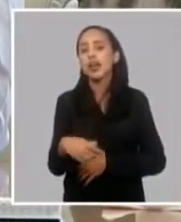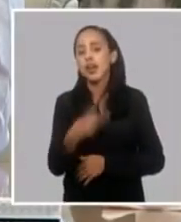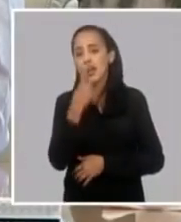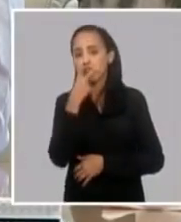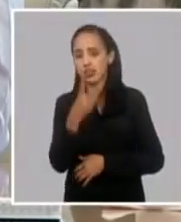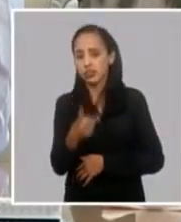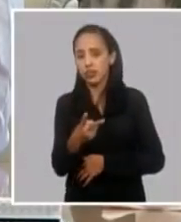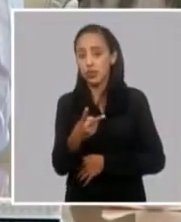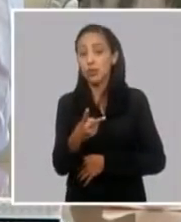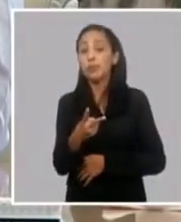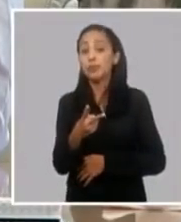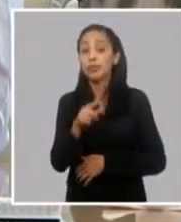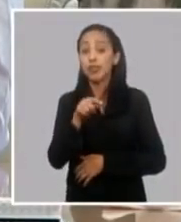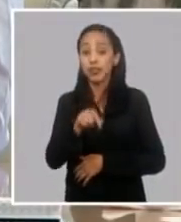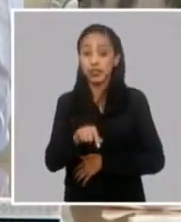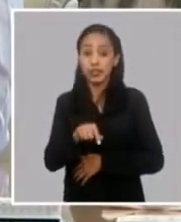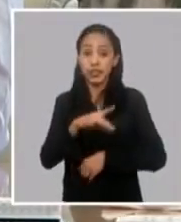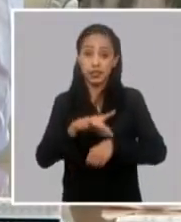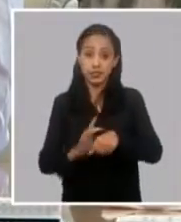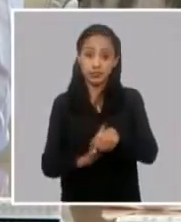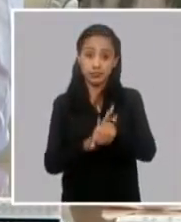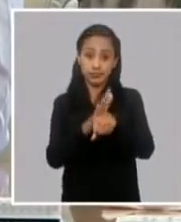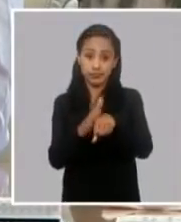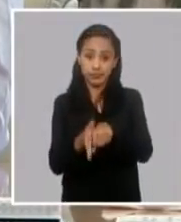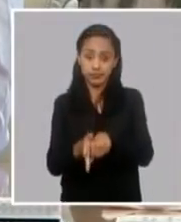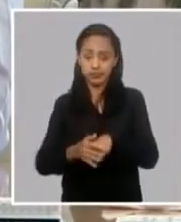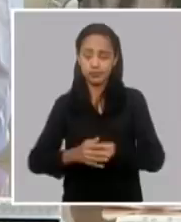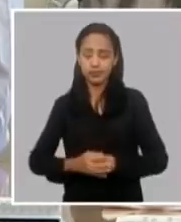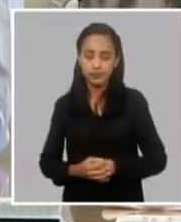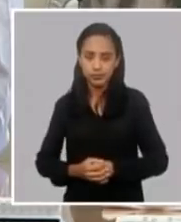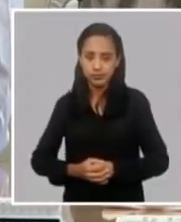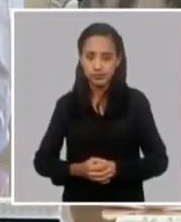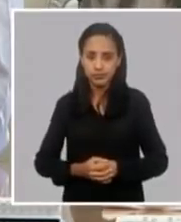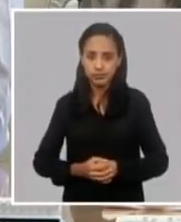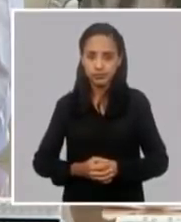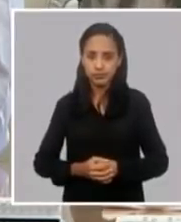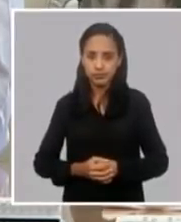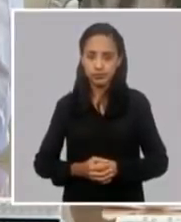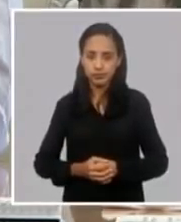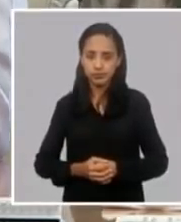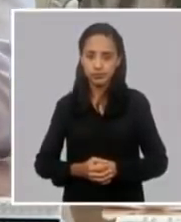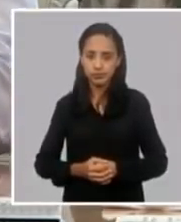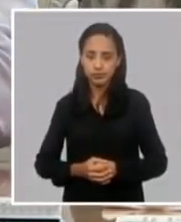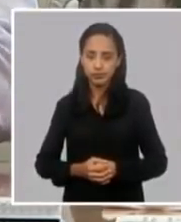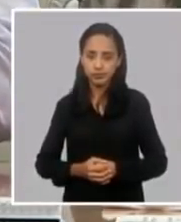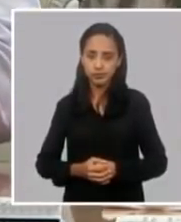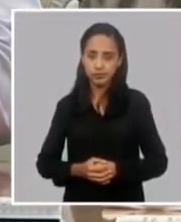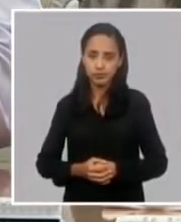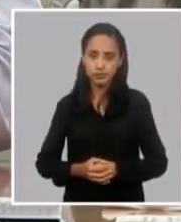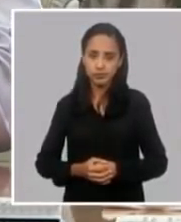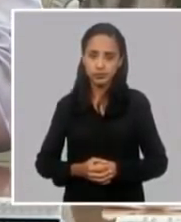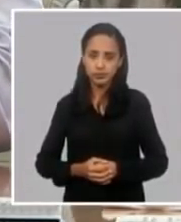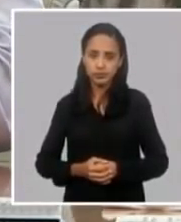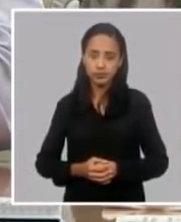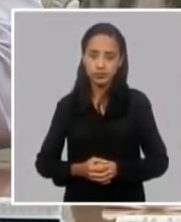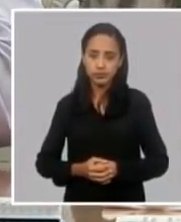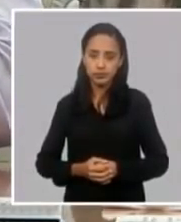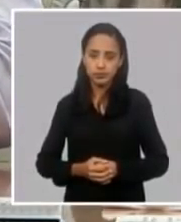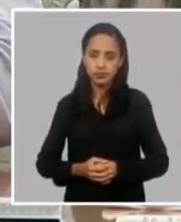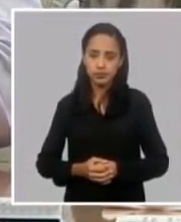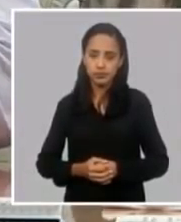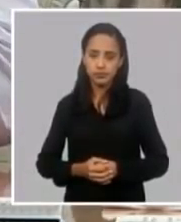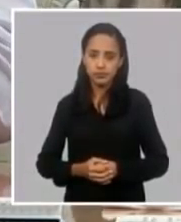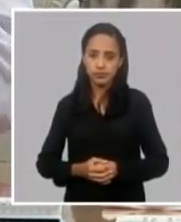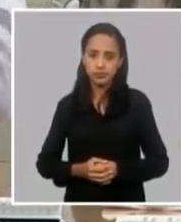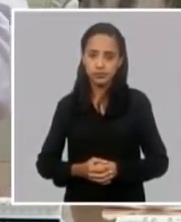enfrentamiento exitoso a la pandemia. Lo cual es también una de